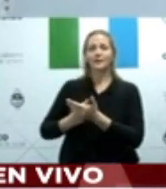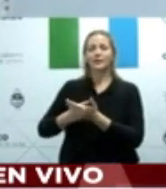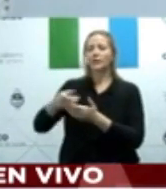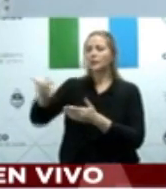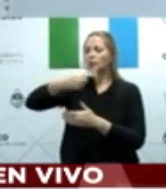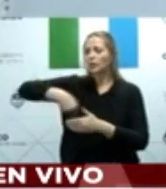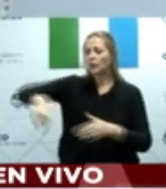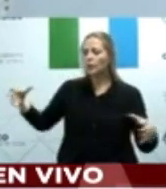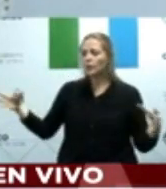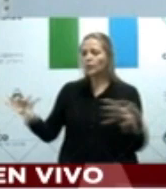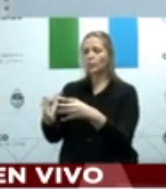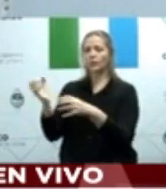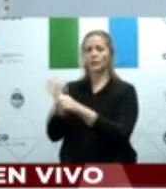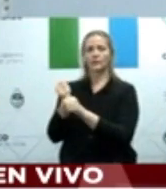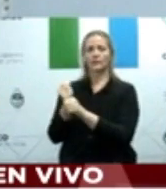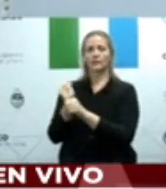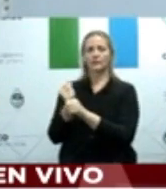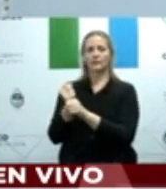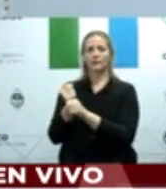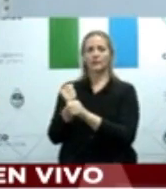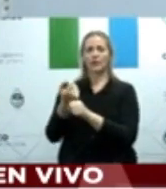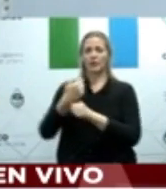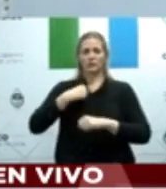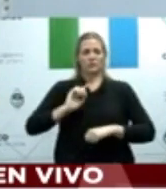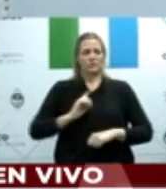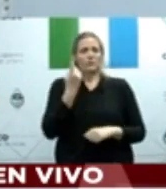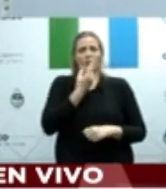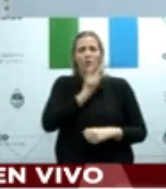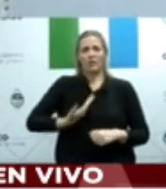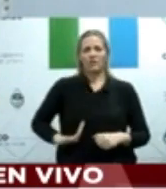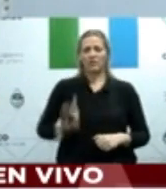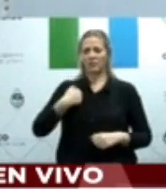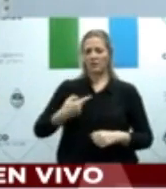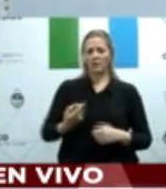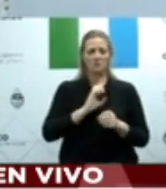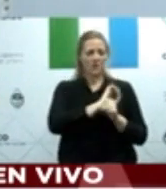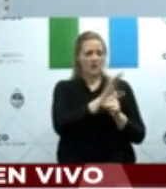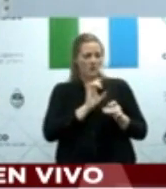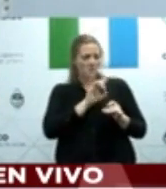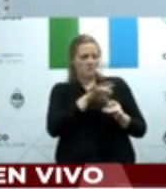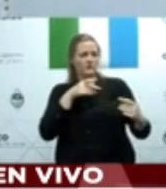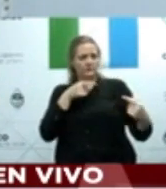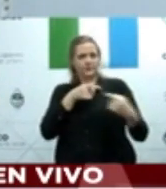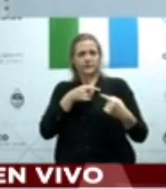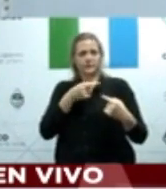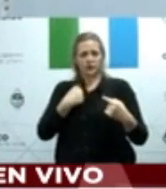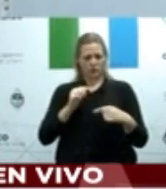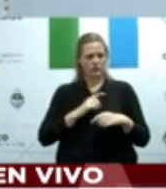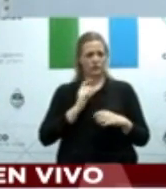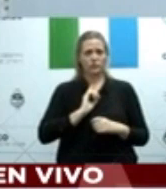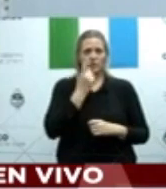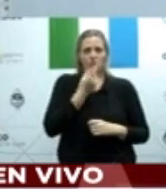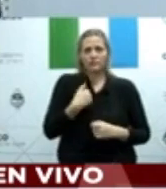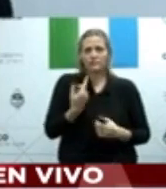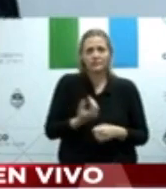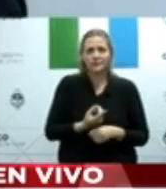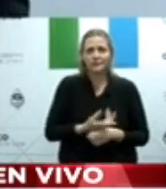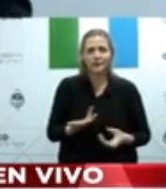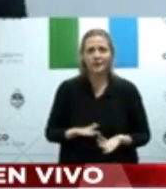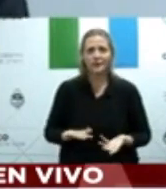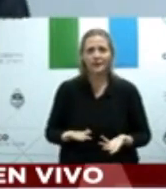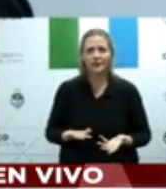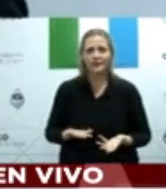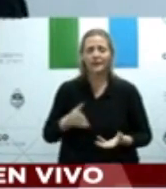Esto es un juego de conciencia colectiva. Es un juego en donde, por más que